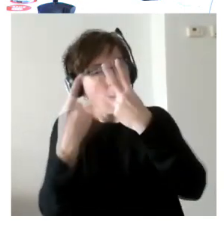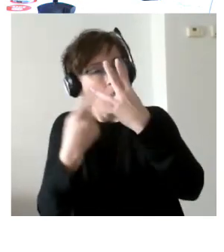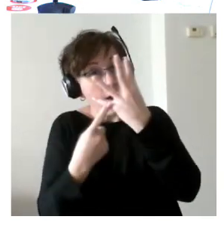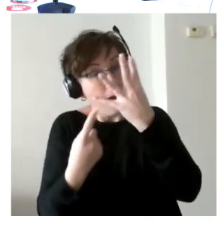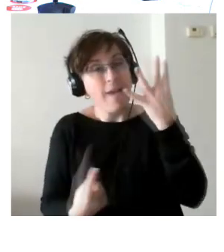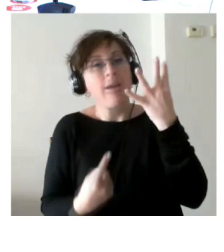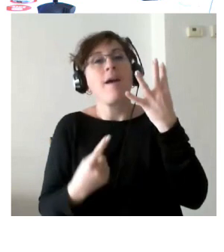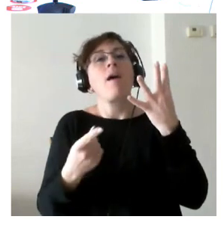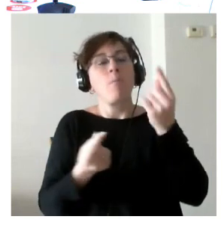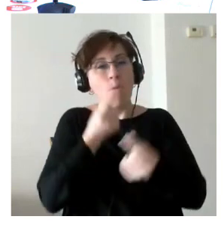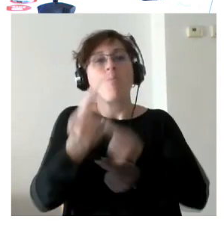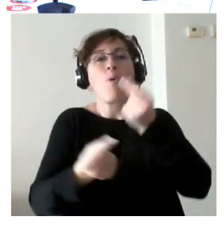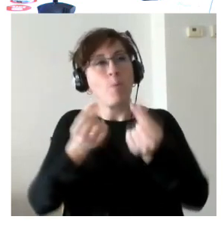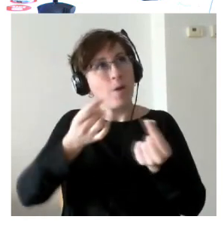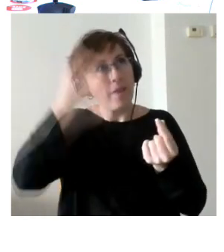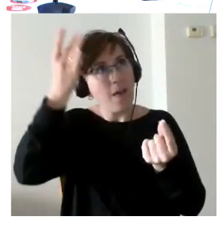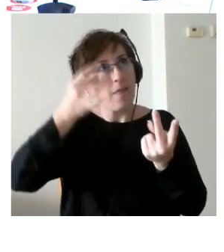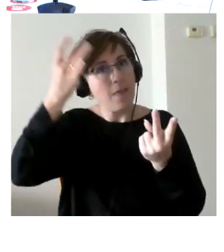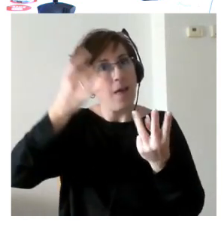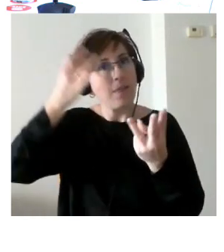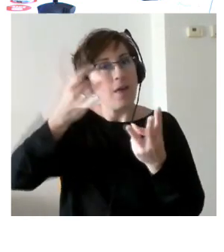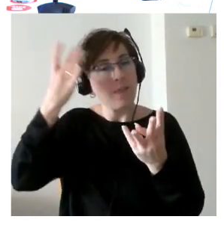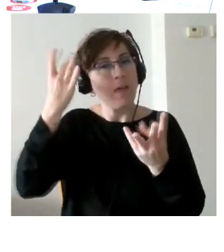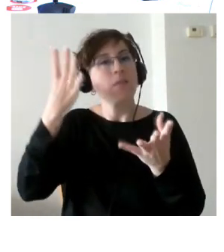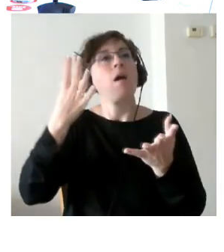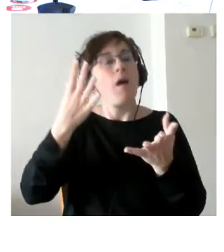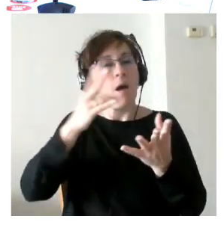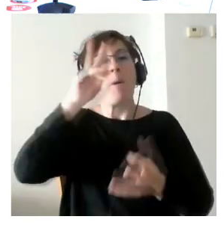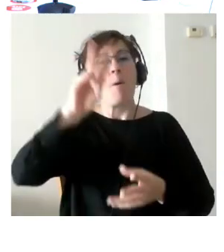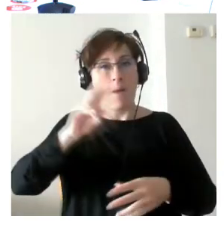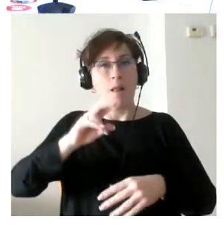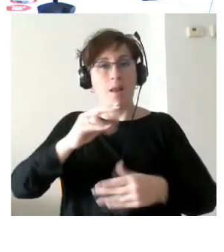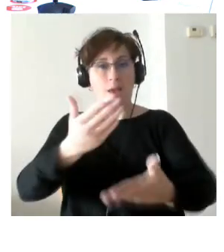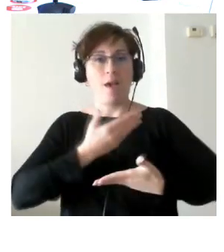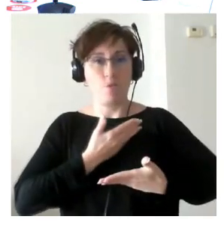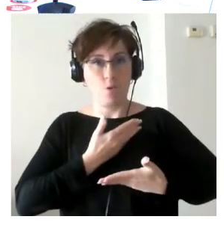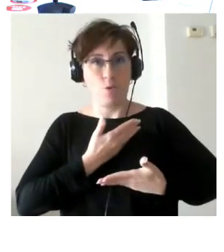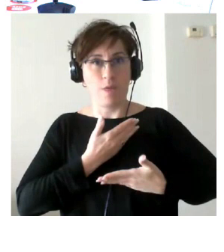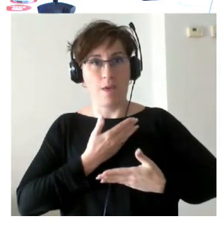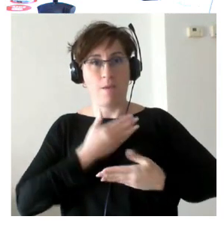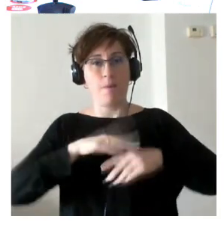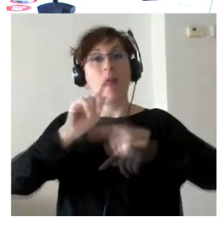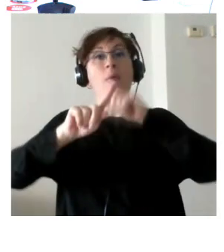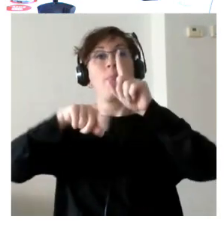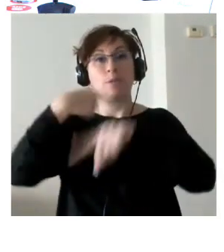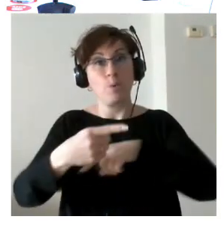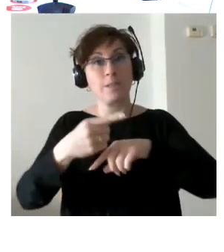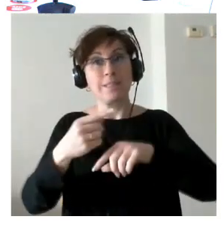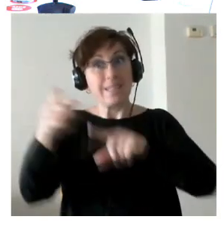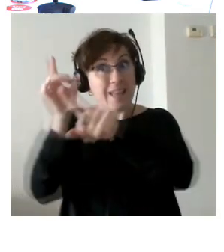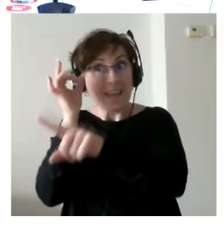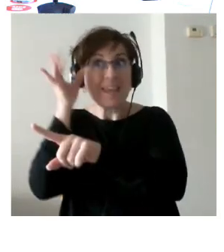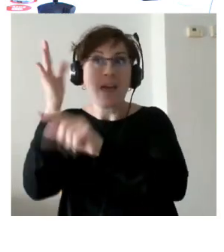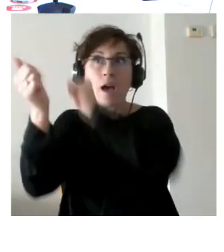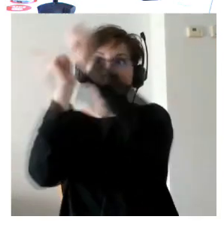han ido surgiendo como ideas inspiradoras que nos pueden ayudar a la hora de poder replicar esta iniciativa